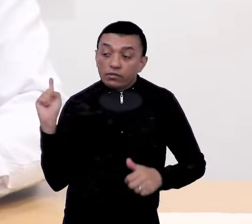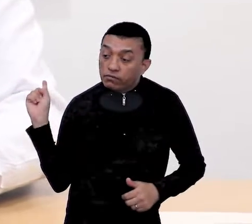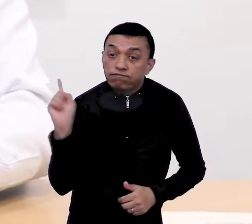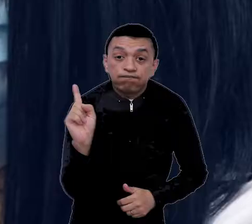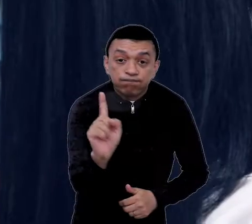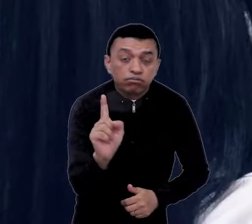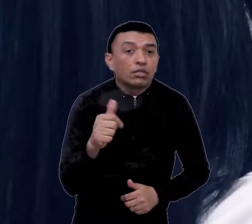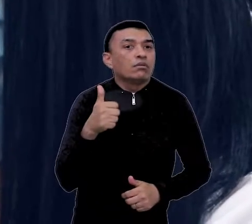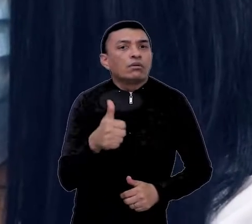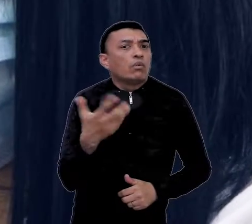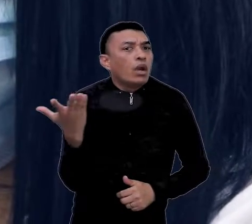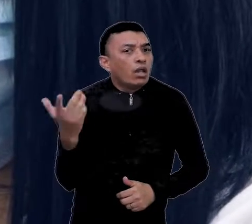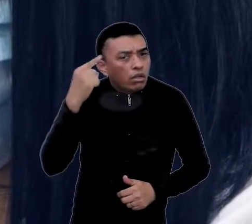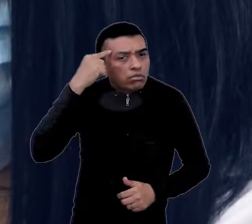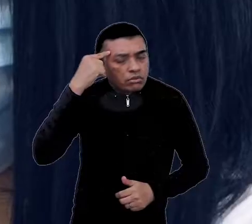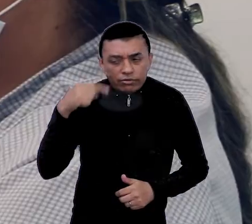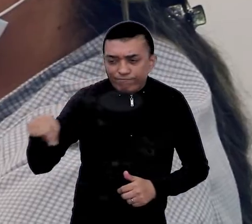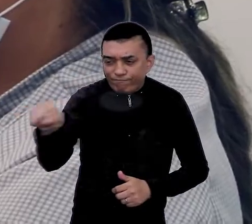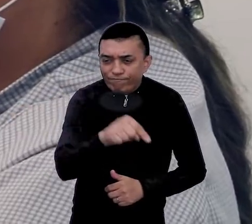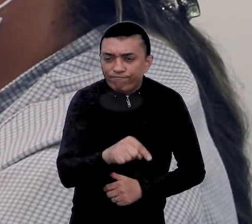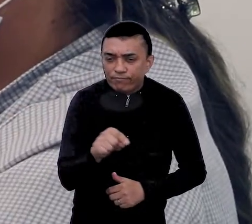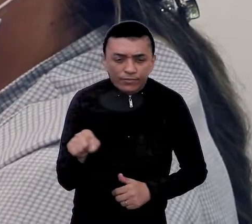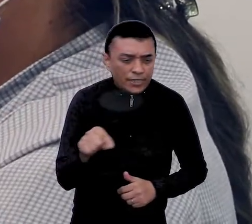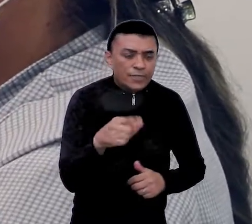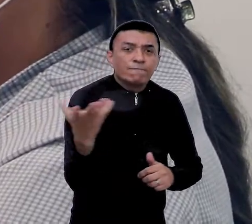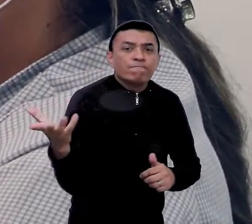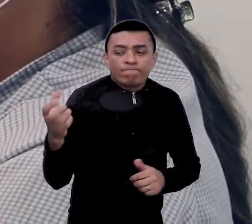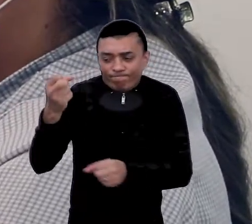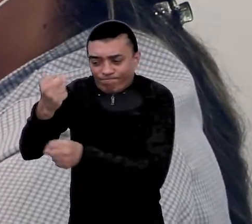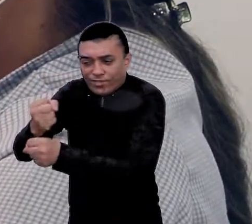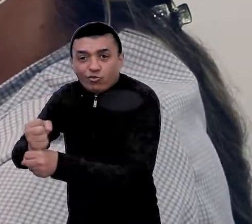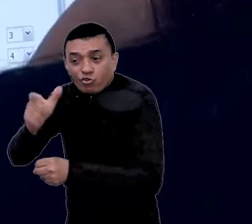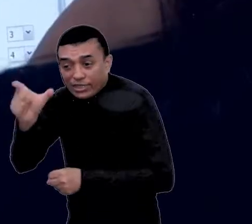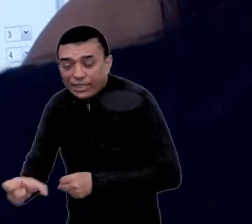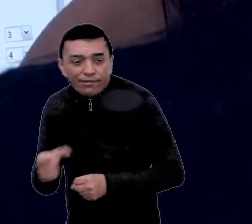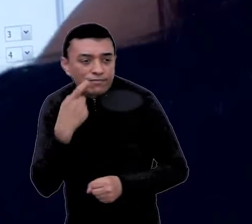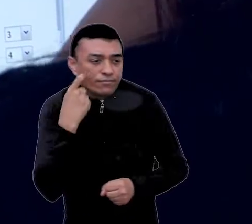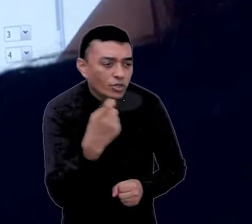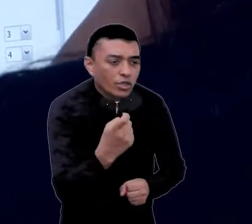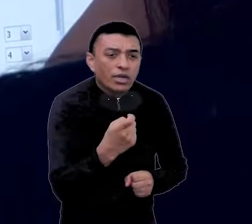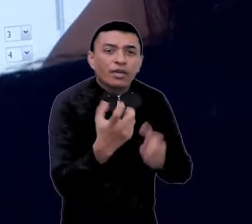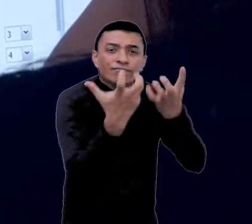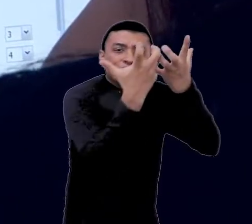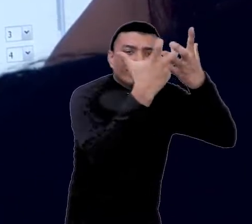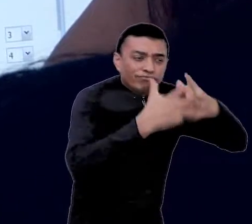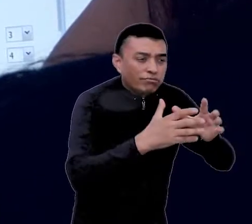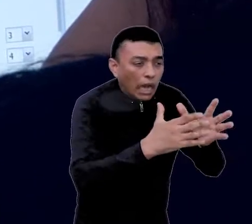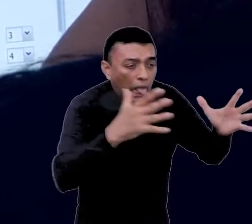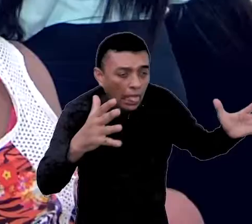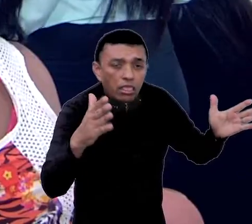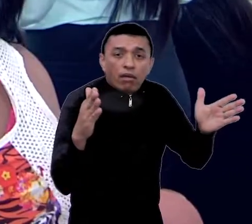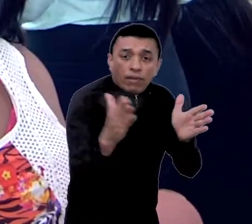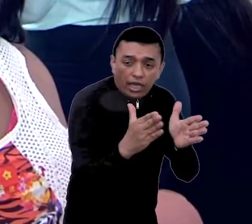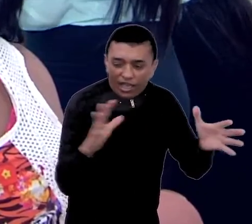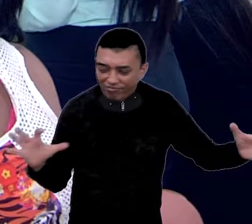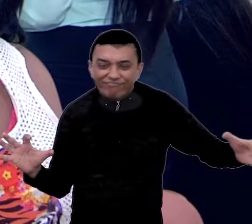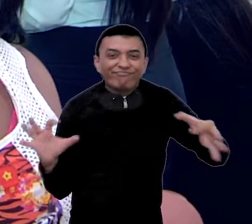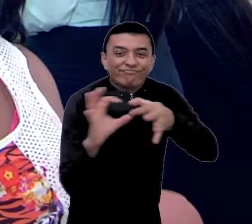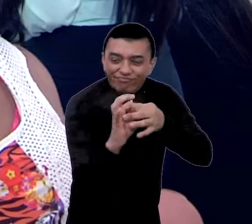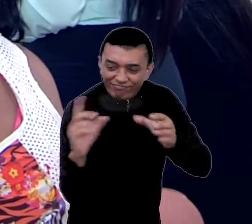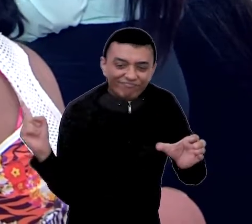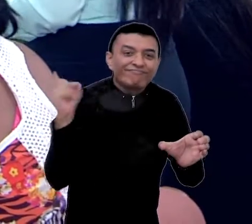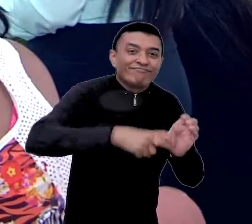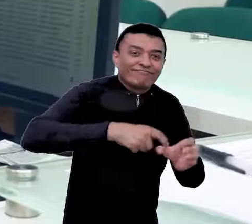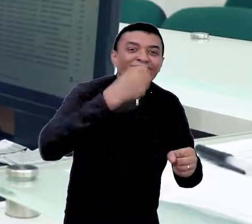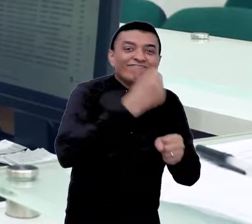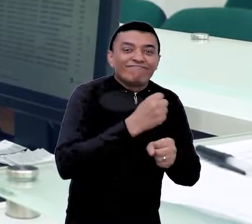este tiempo, hemos tenido el privilegio de unir a miles de trabajadores calificados con grandes y pequeñas empresas, llevando a cabo